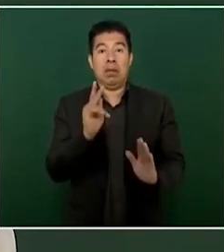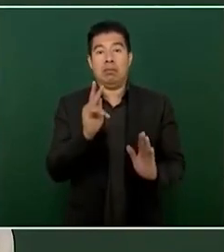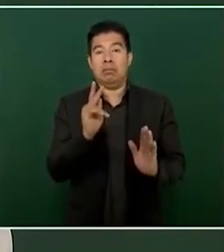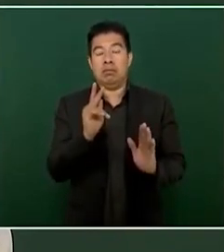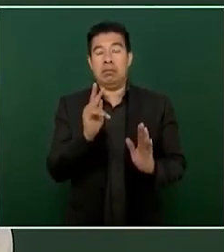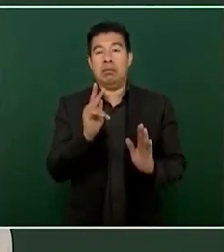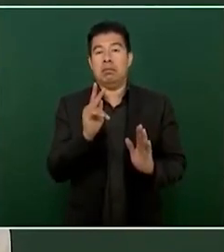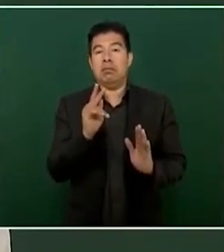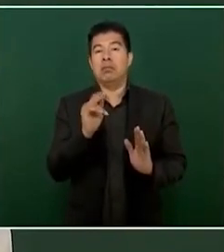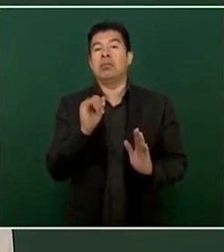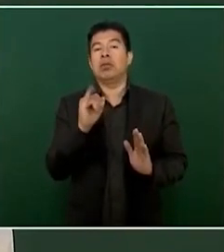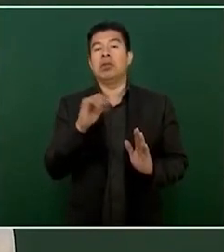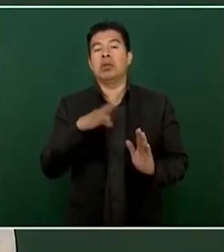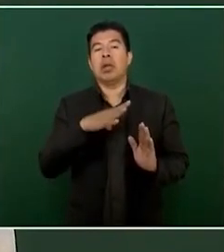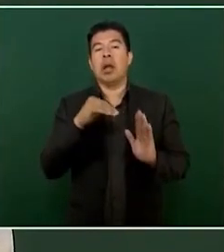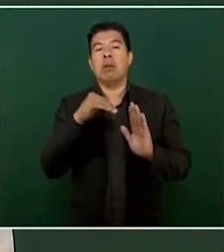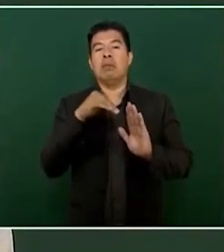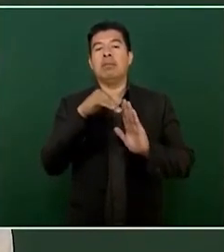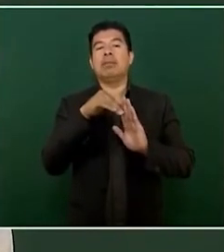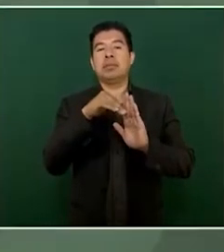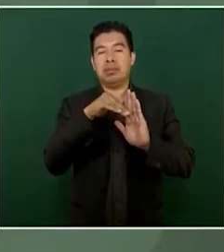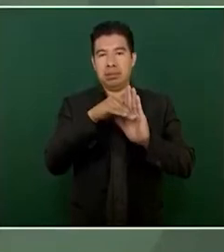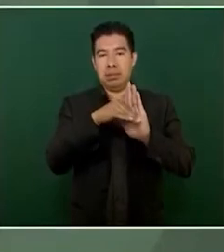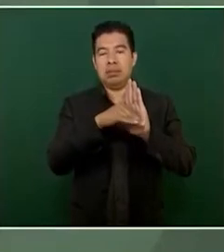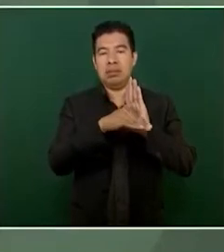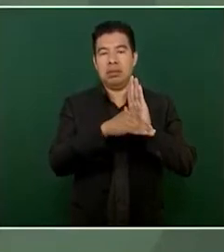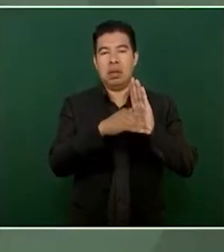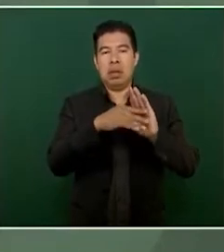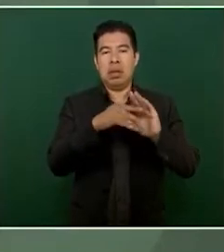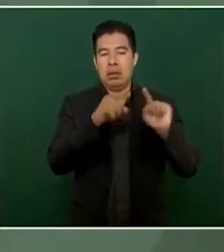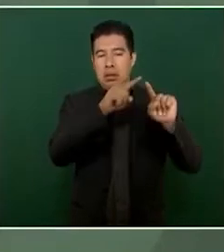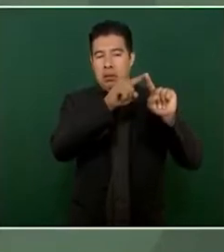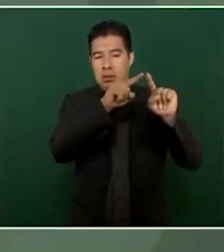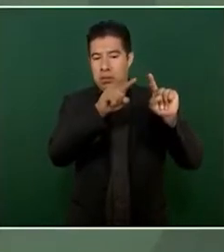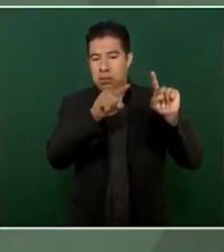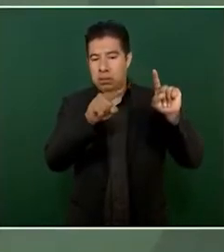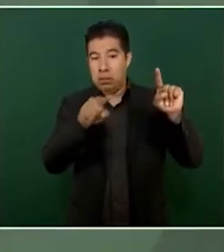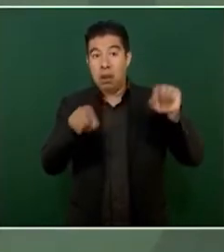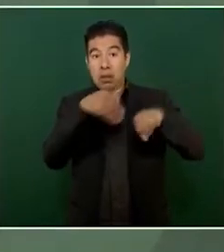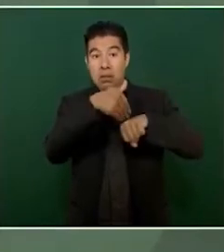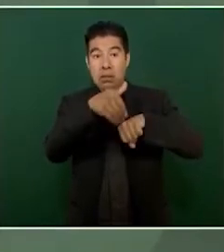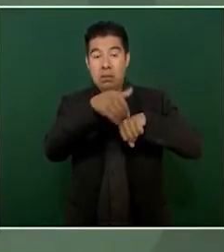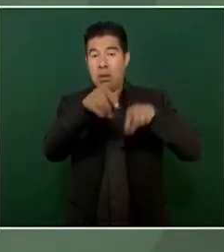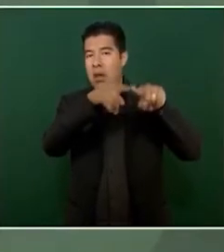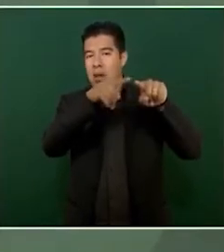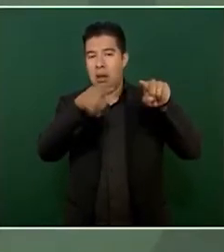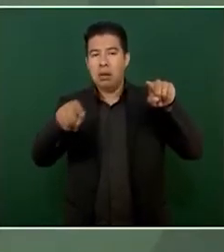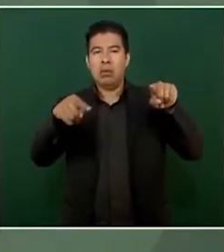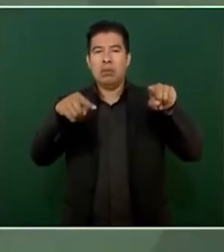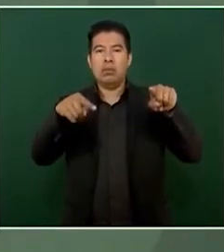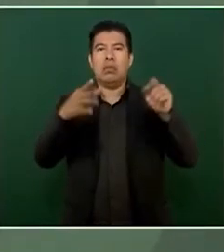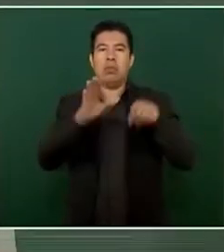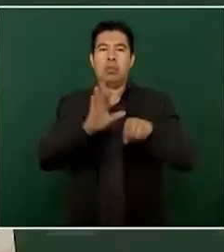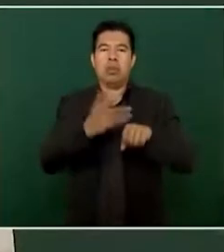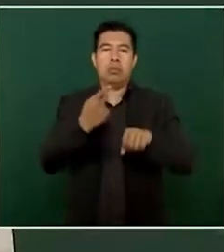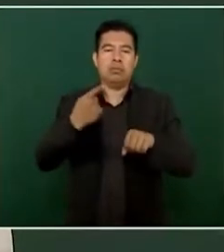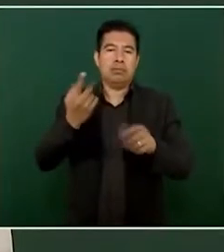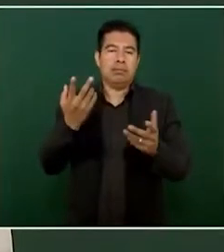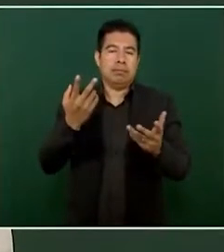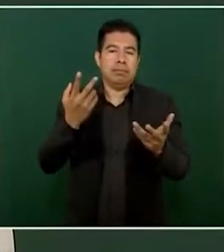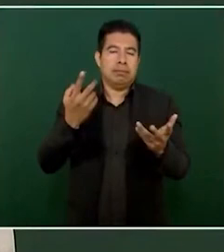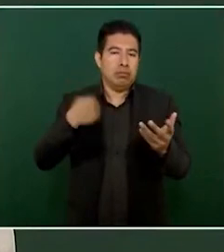con una tendencia a la baja, porque estamos trabajando todos los días con ese